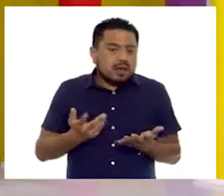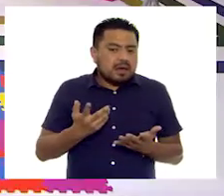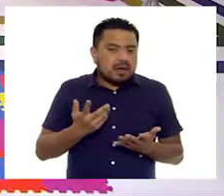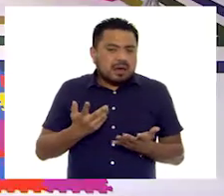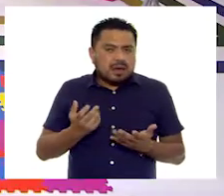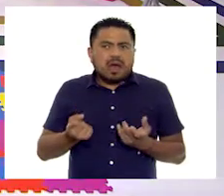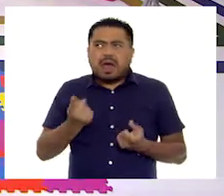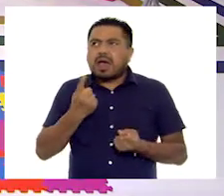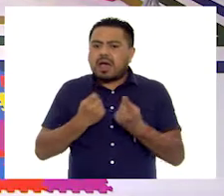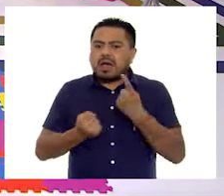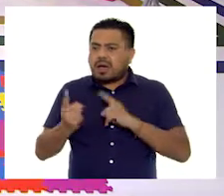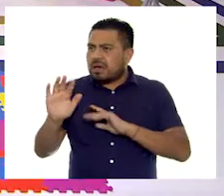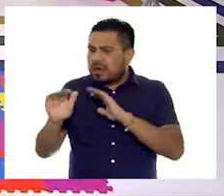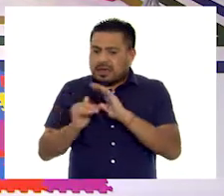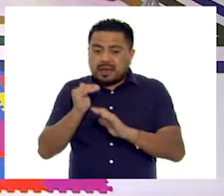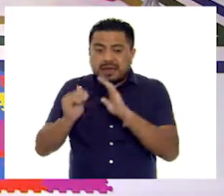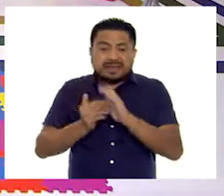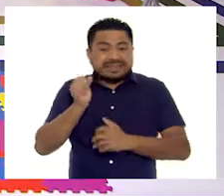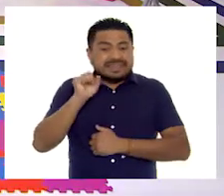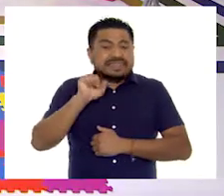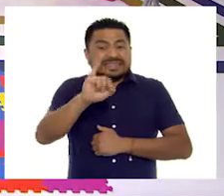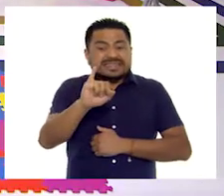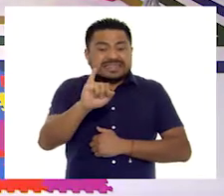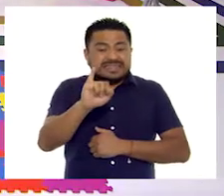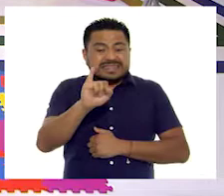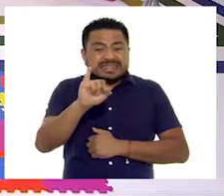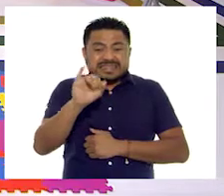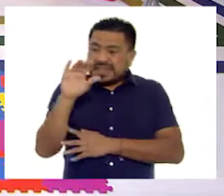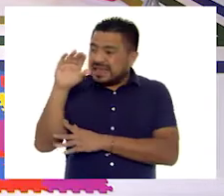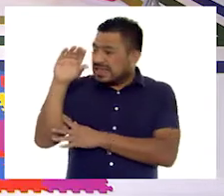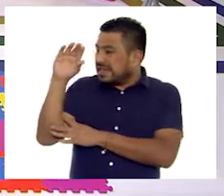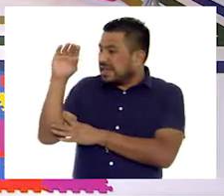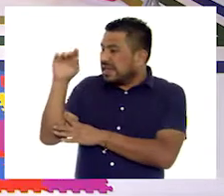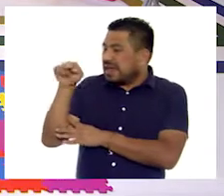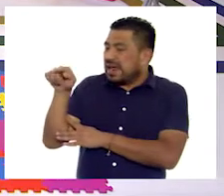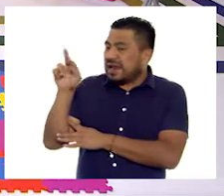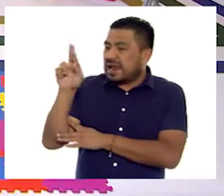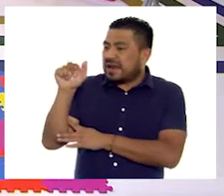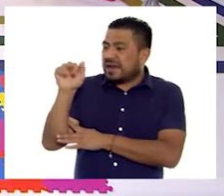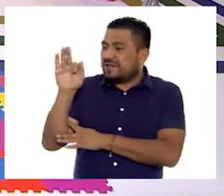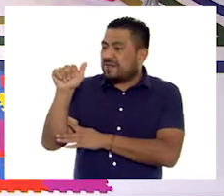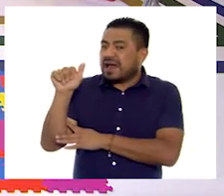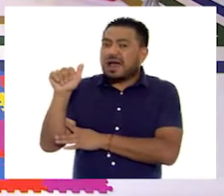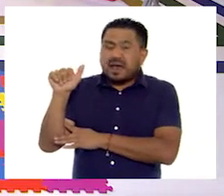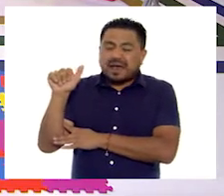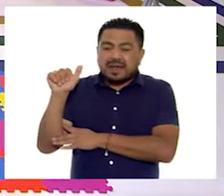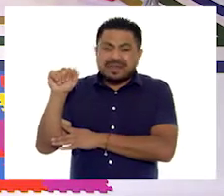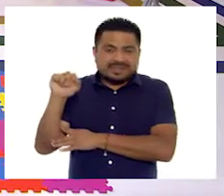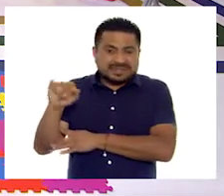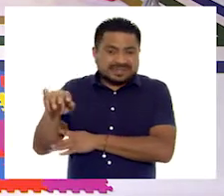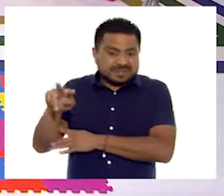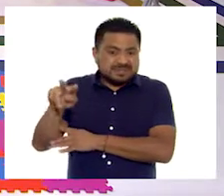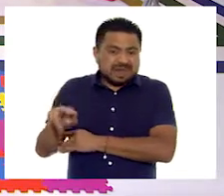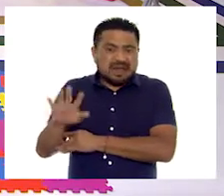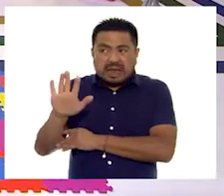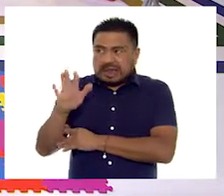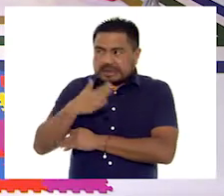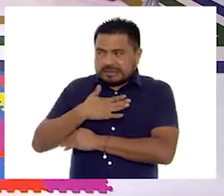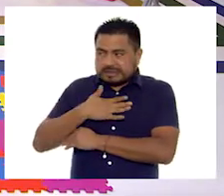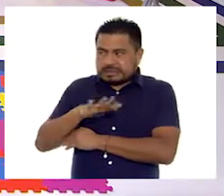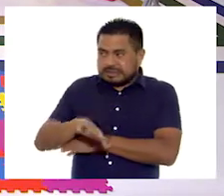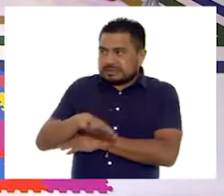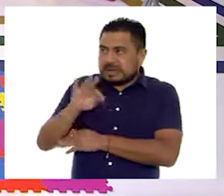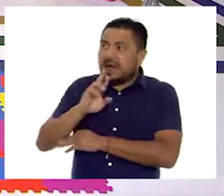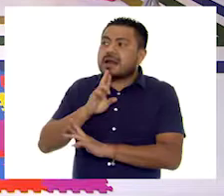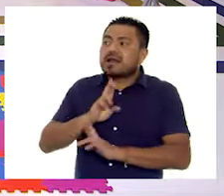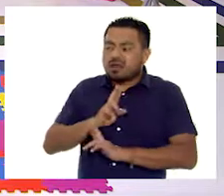llegar algunas respuestas. ¡Ay, miren! ¡Es nuestro amigo Rafa! ¡Sí, verdad! ¡Ay, voy! Porque creo que trae la